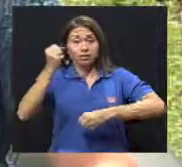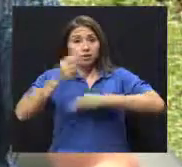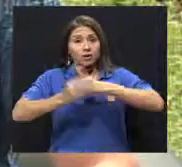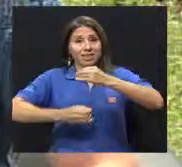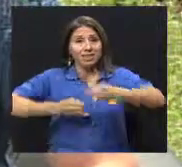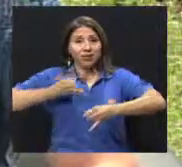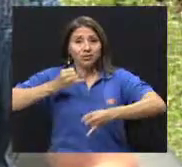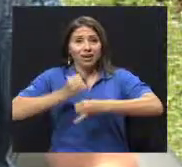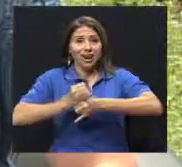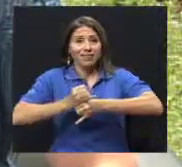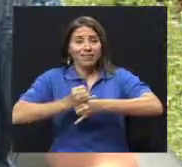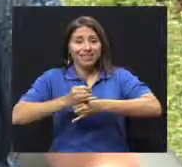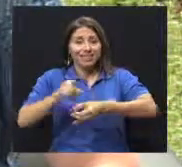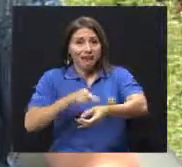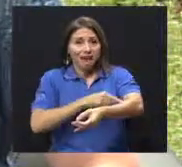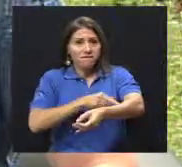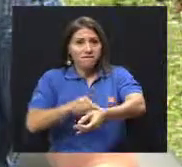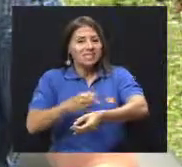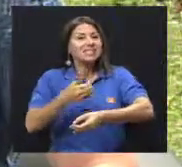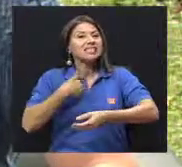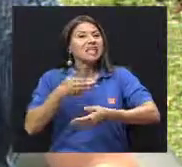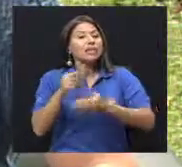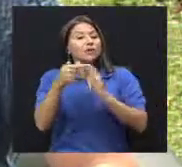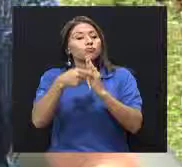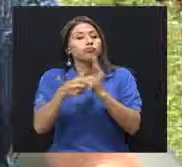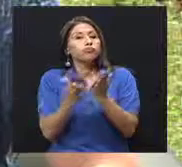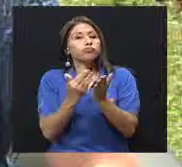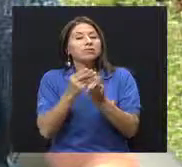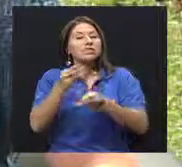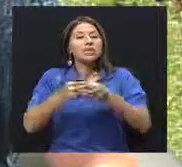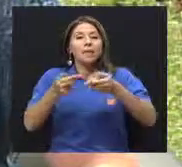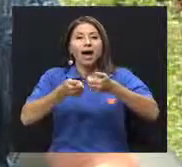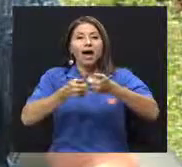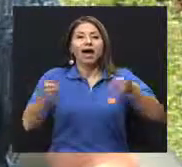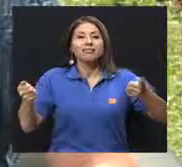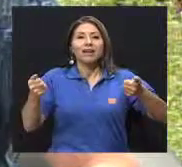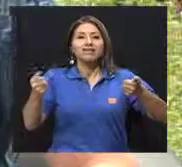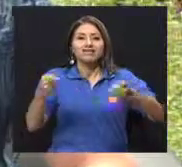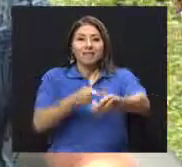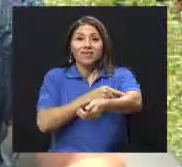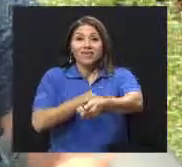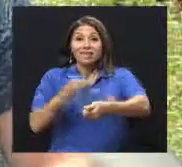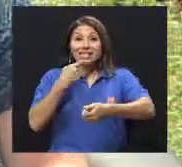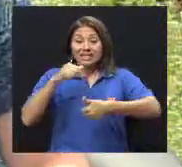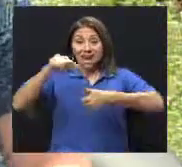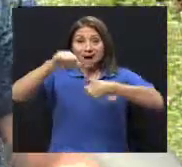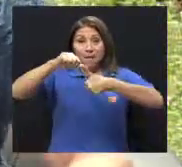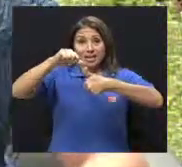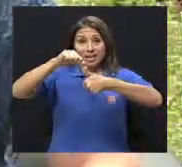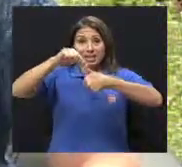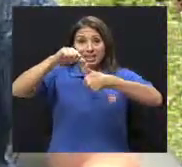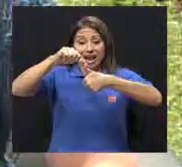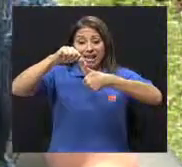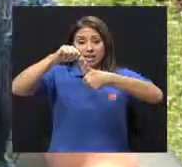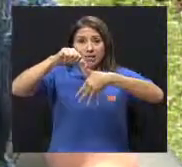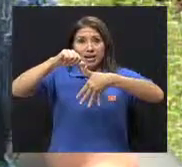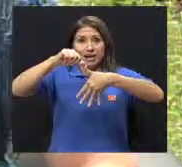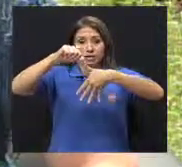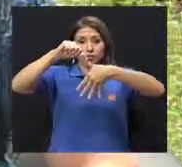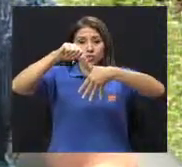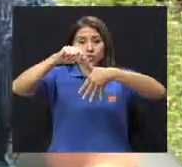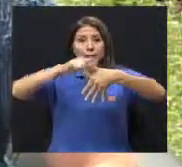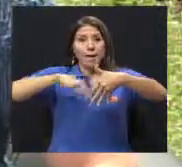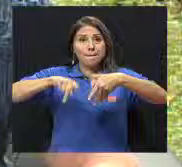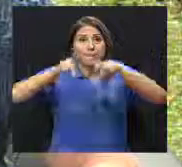que ellos llaman el Atlas de la Diabetes, menciona que en América Central y en América del Sur, el número de personas con diabetes aumentará en un